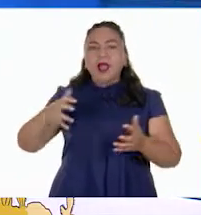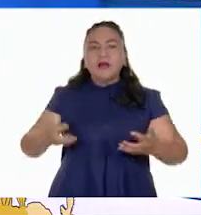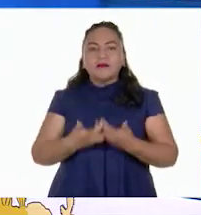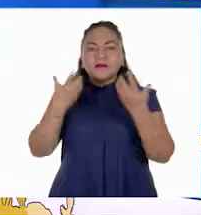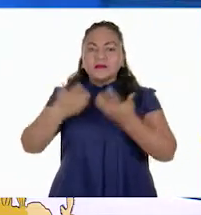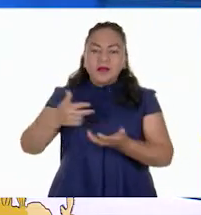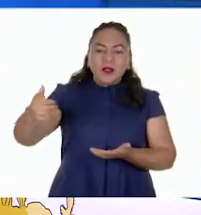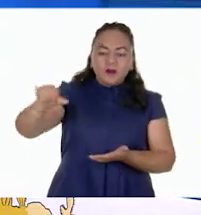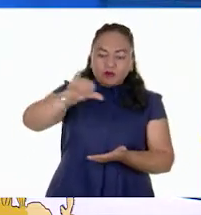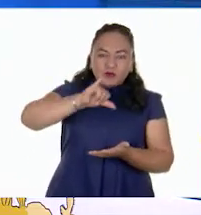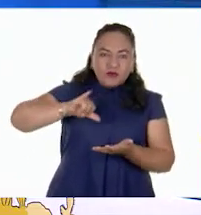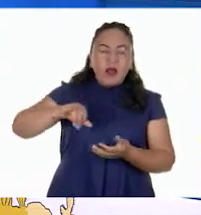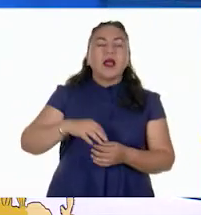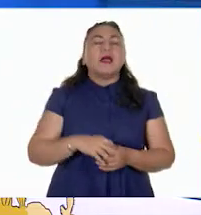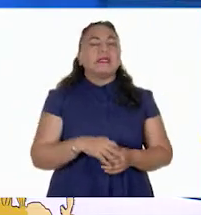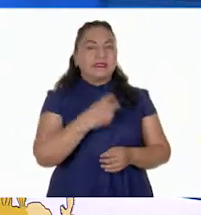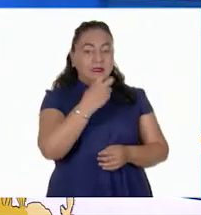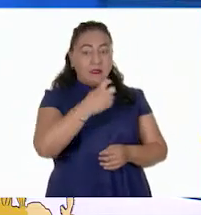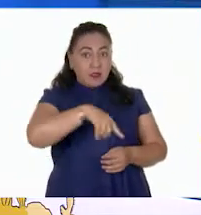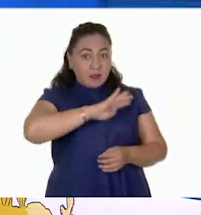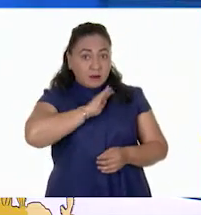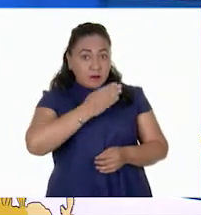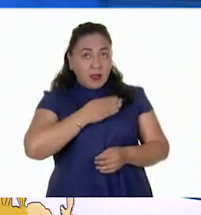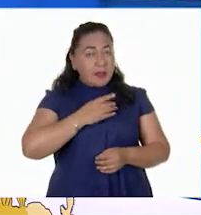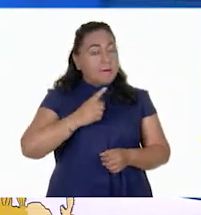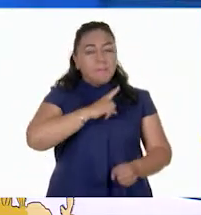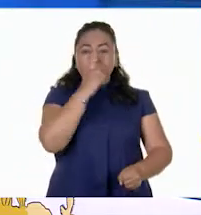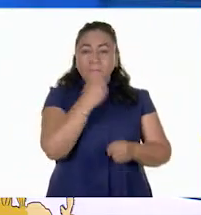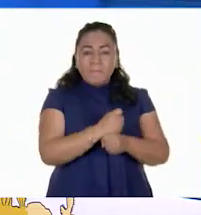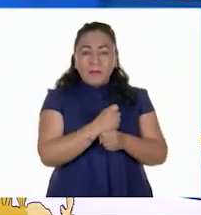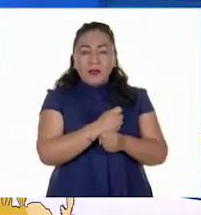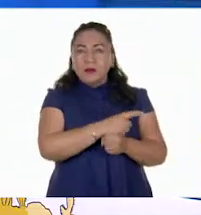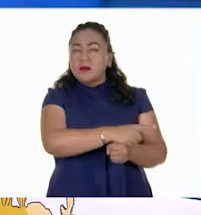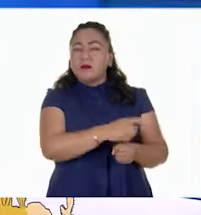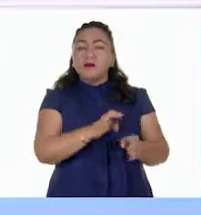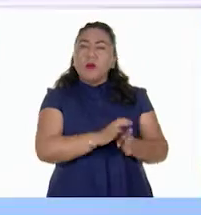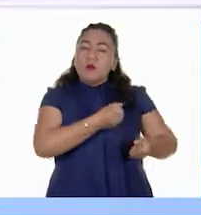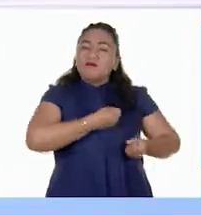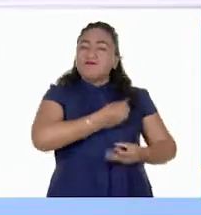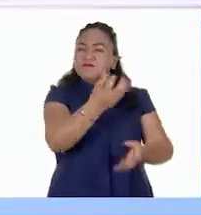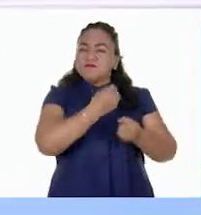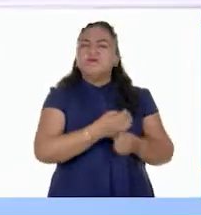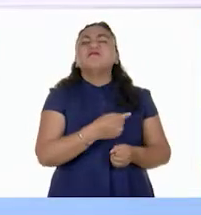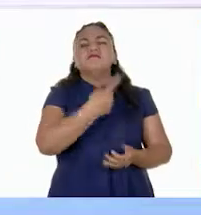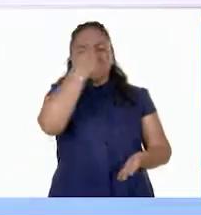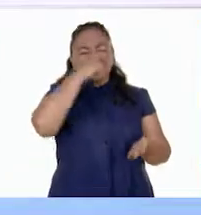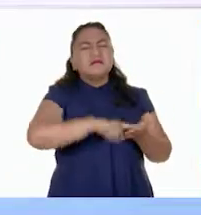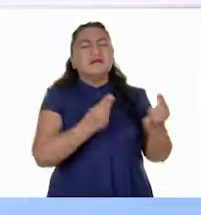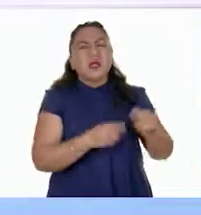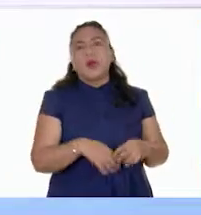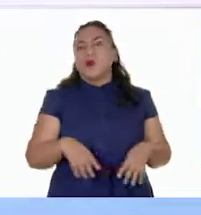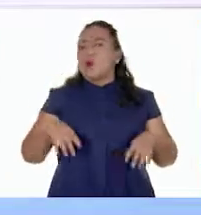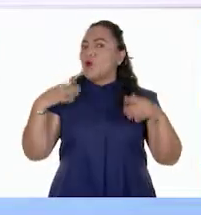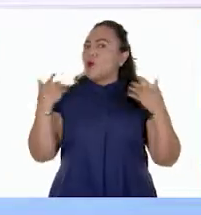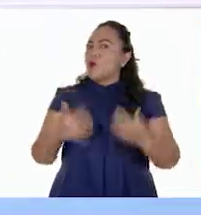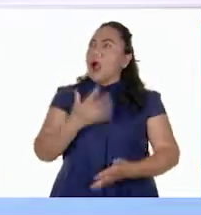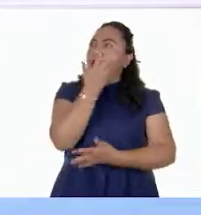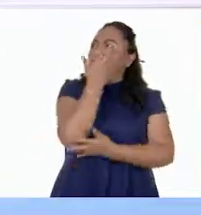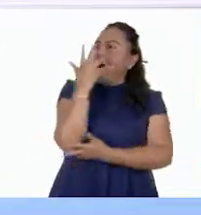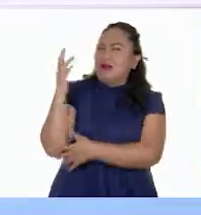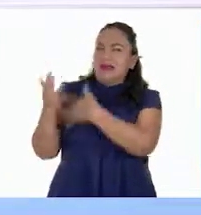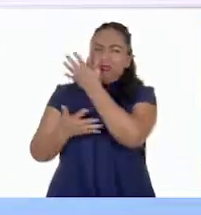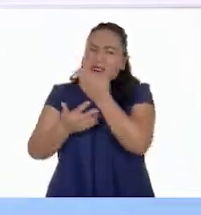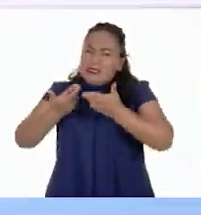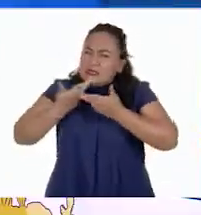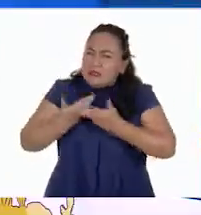que España sea el principal productor de aceite de oliva, ¿qué se requiere? Uy, pues que tengan muchos árboles de olivas o